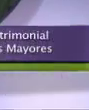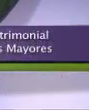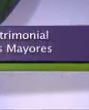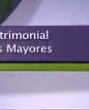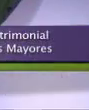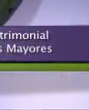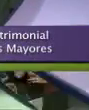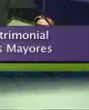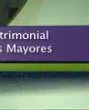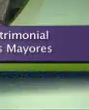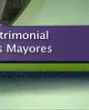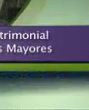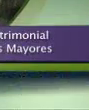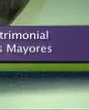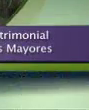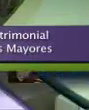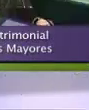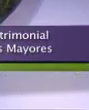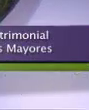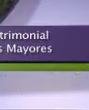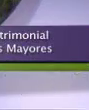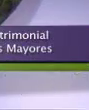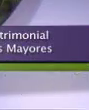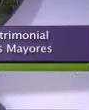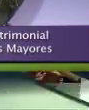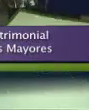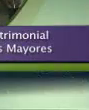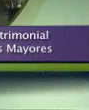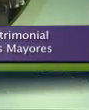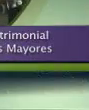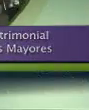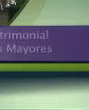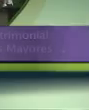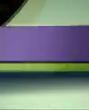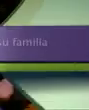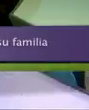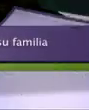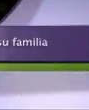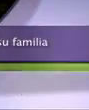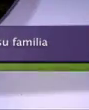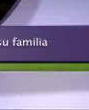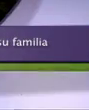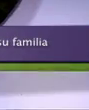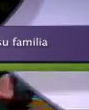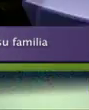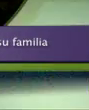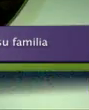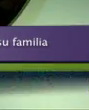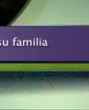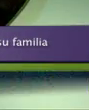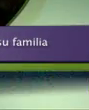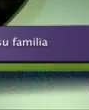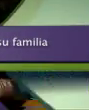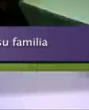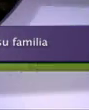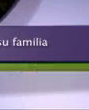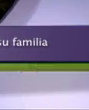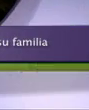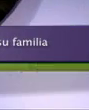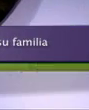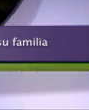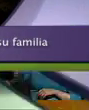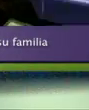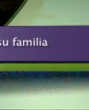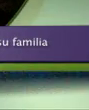Al volver del corte, las cifras de abuso patrimonial en los adultos mayores aumentan. Y más adelante recordaremos a la familia de